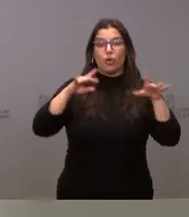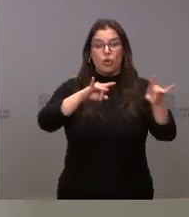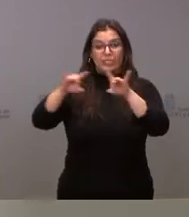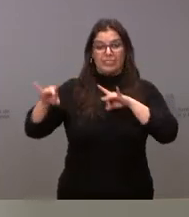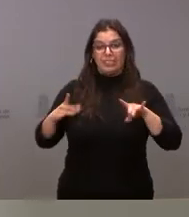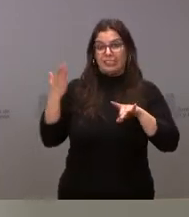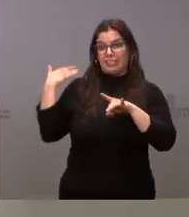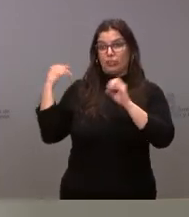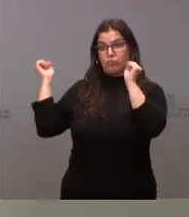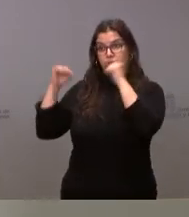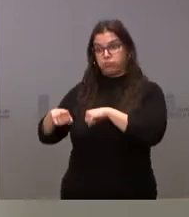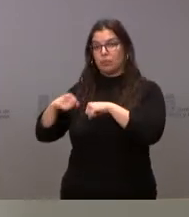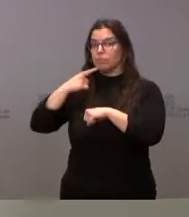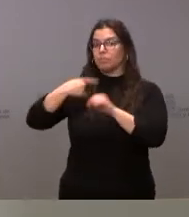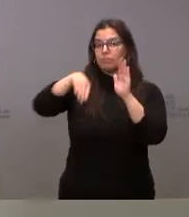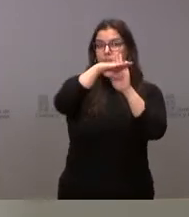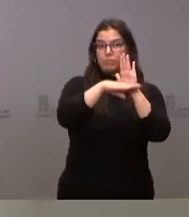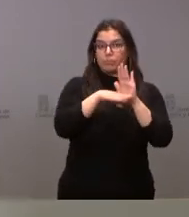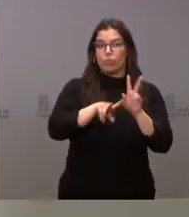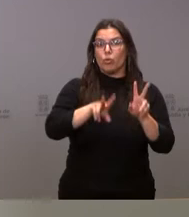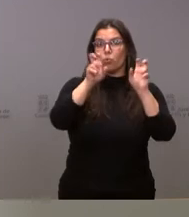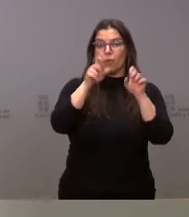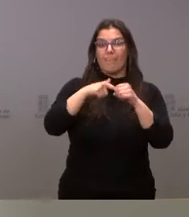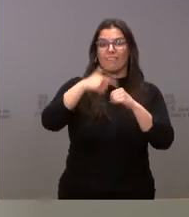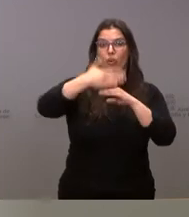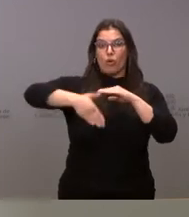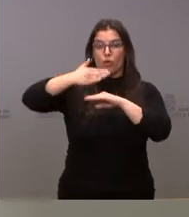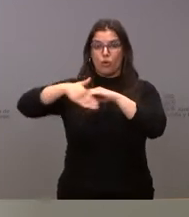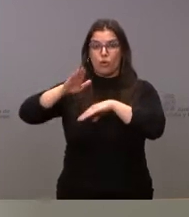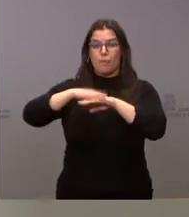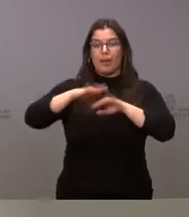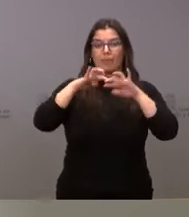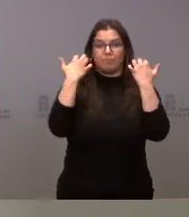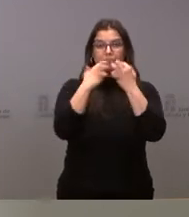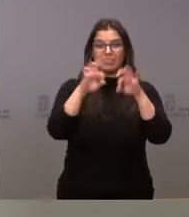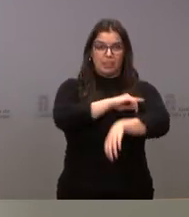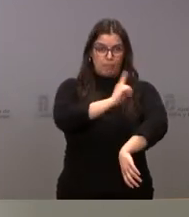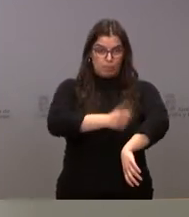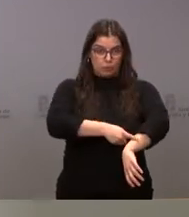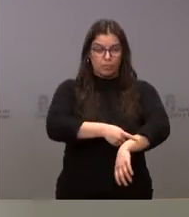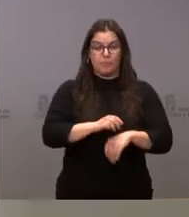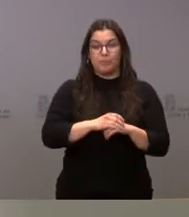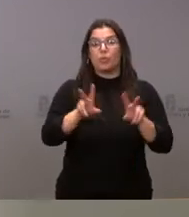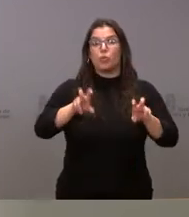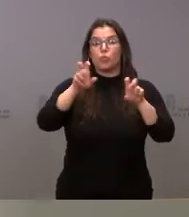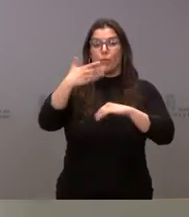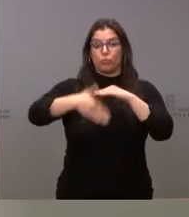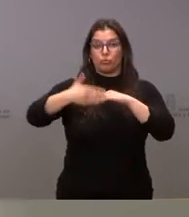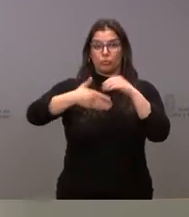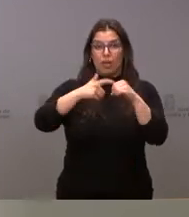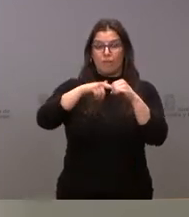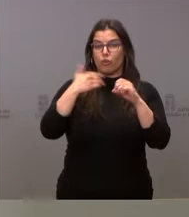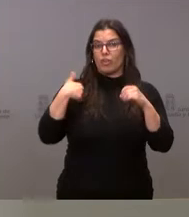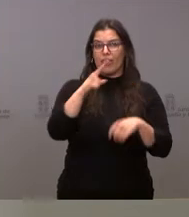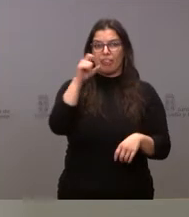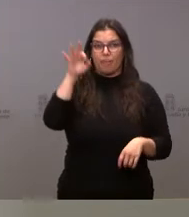por el cual se establecen las nuevas medidas de aforos en los establecimientos deportivos. Estos nuevos aforos pasan a ser del 100